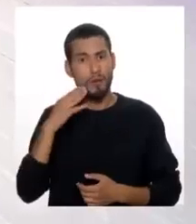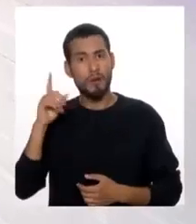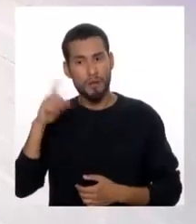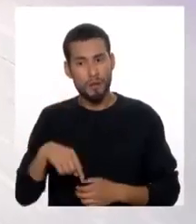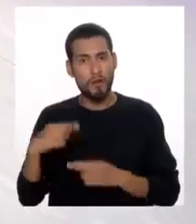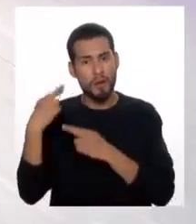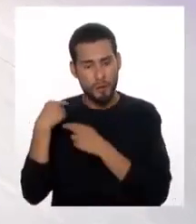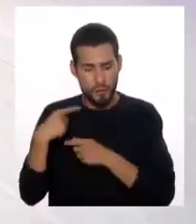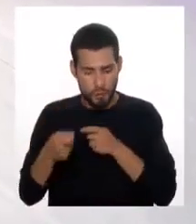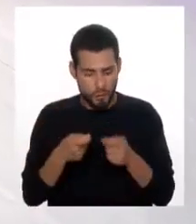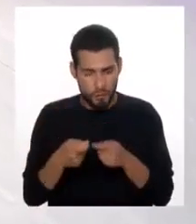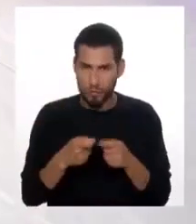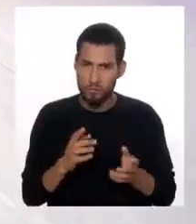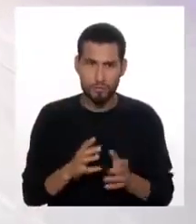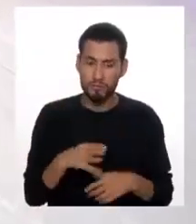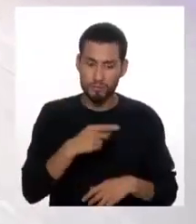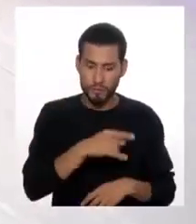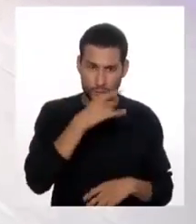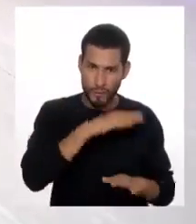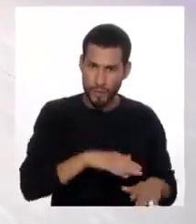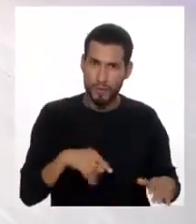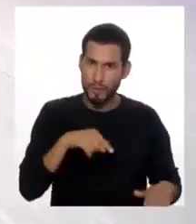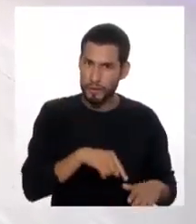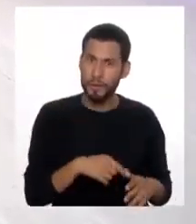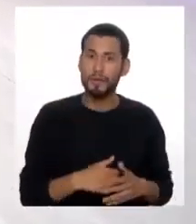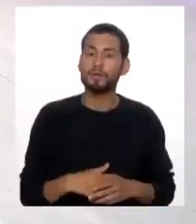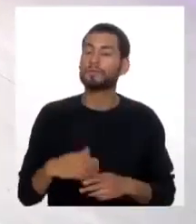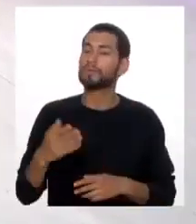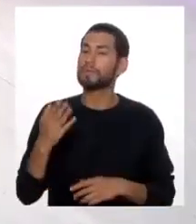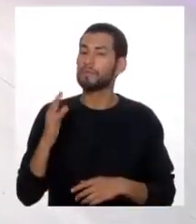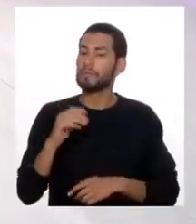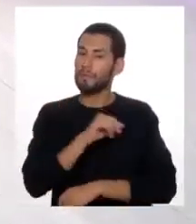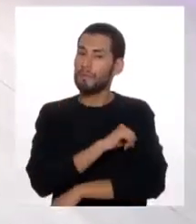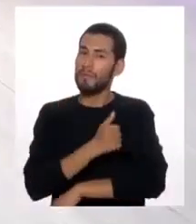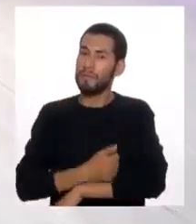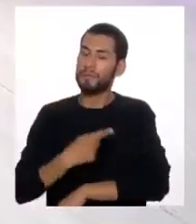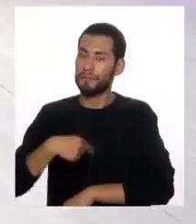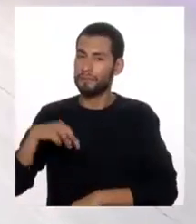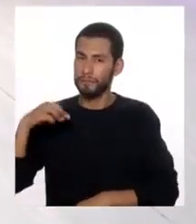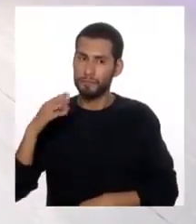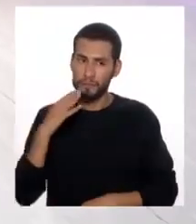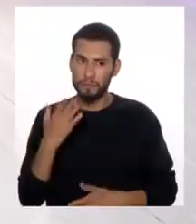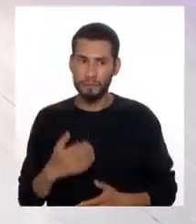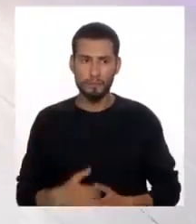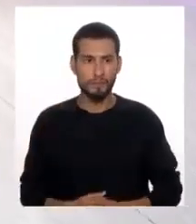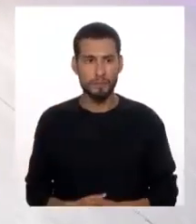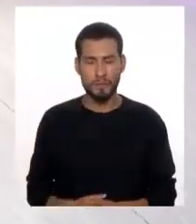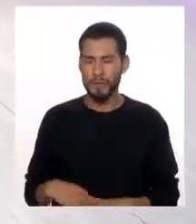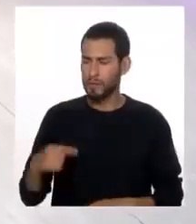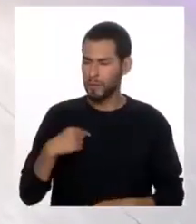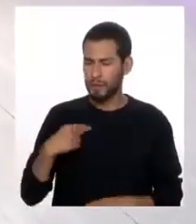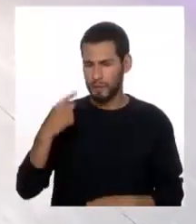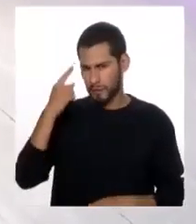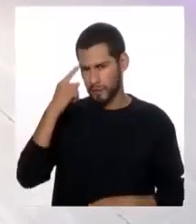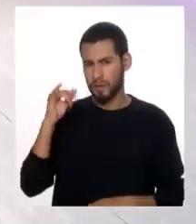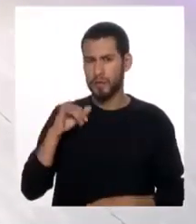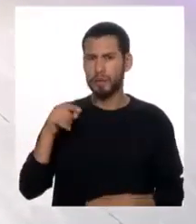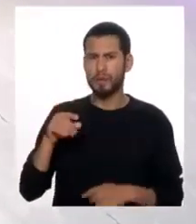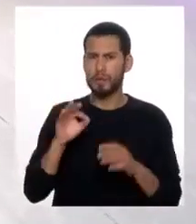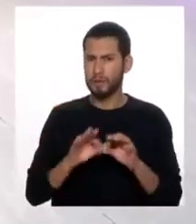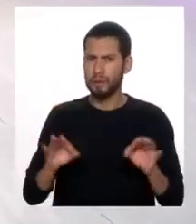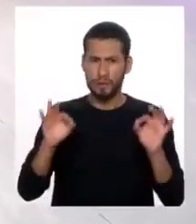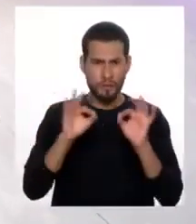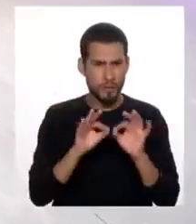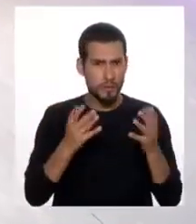este cuidado a los niños porque sigue siendo niños y el que ponemos la autoridad o la guía son los padres. Y yo quiero que pongamos aquí en deliberación un tema bien